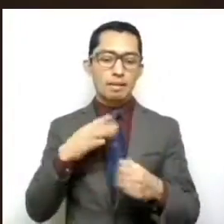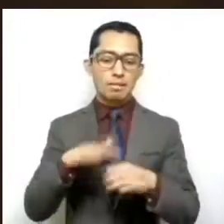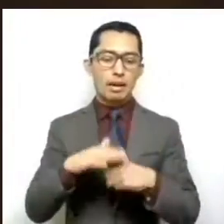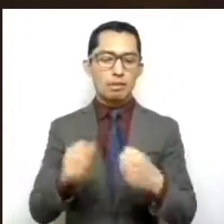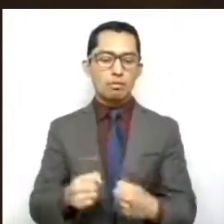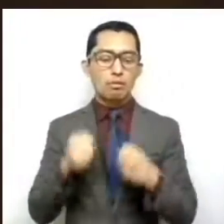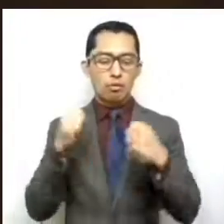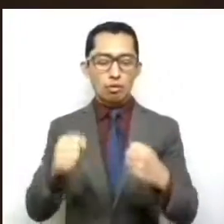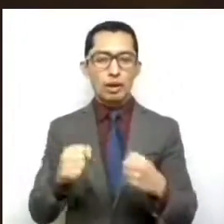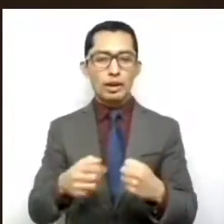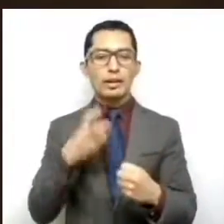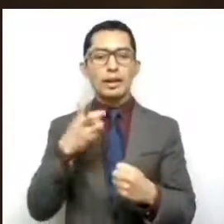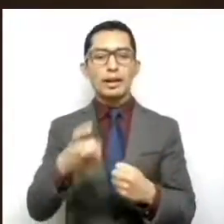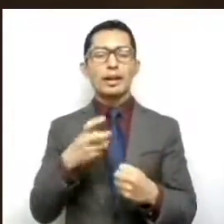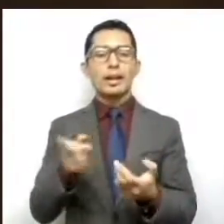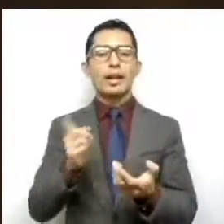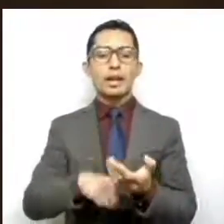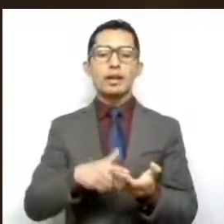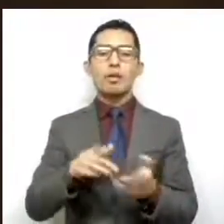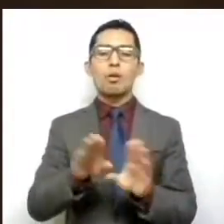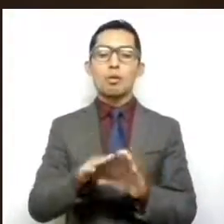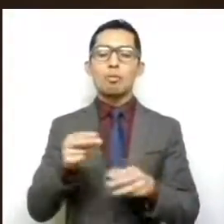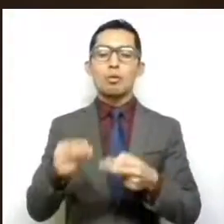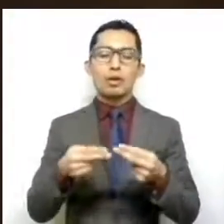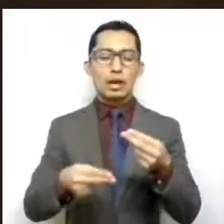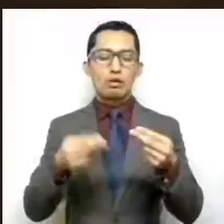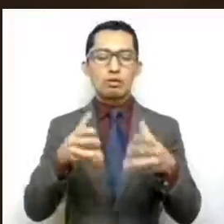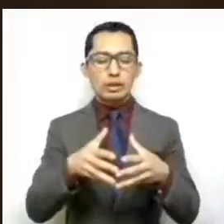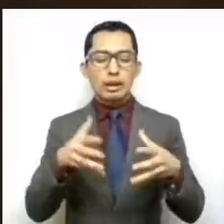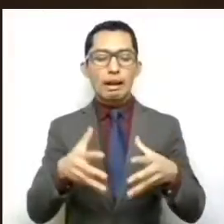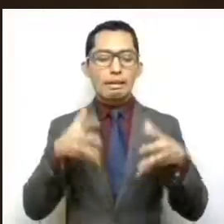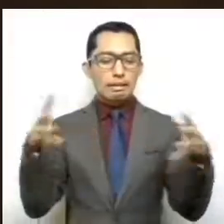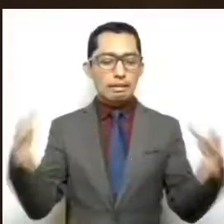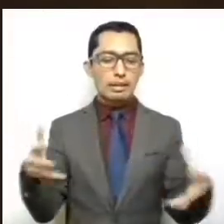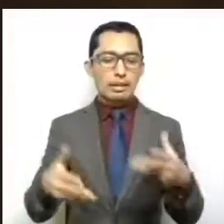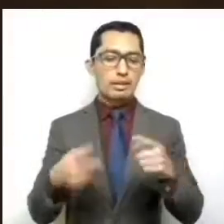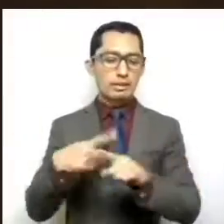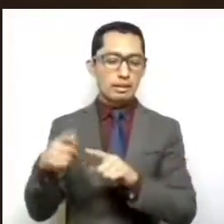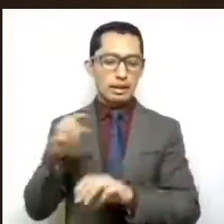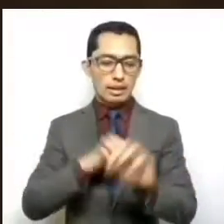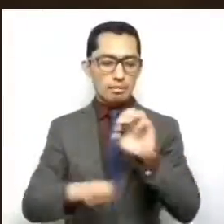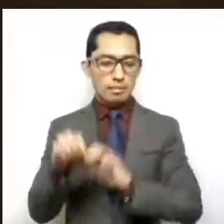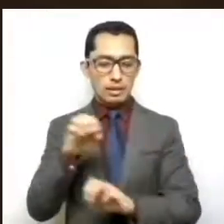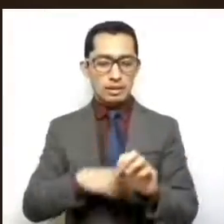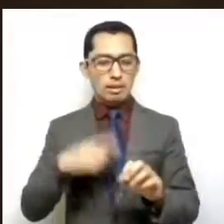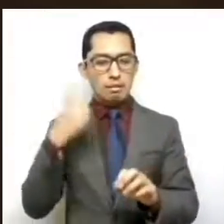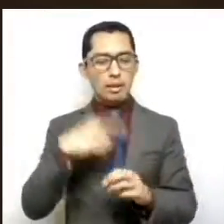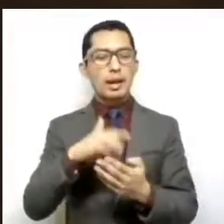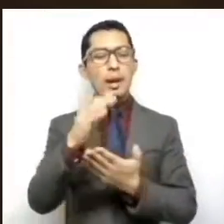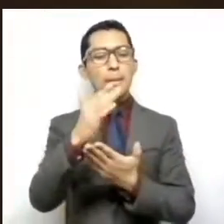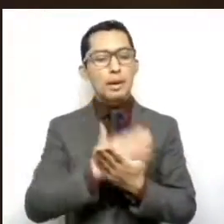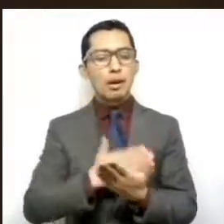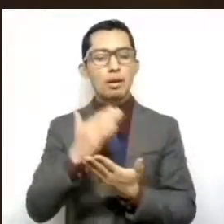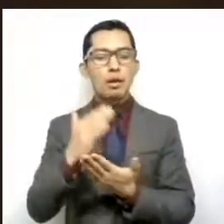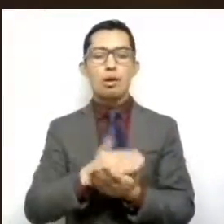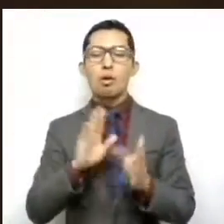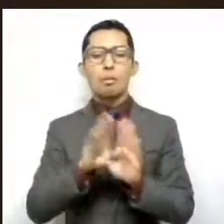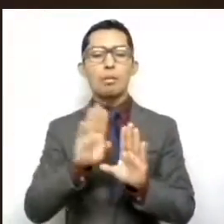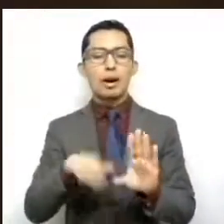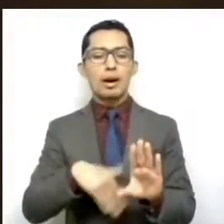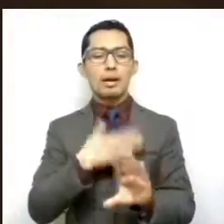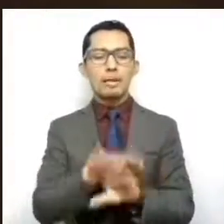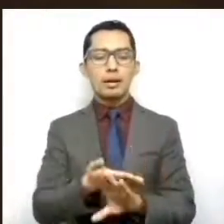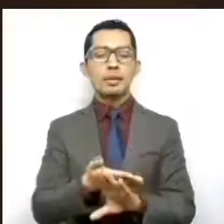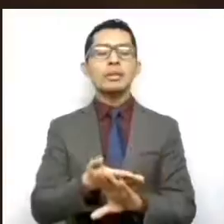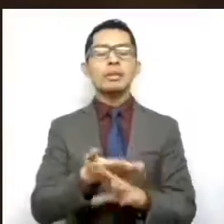formalización y el crecimiento de micro, pequeñas y medianas empresas, al fin de minimizar el impacto del comercio informal,